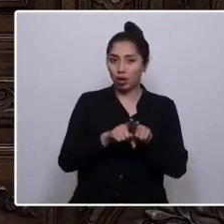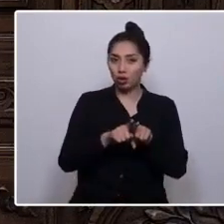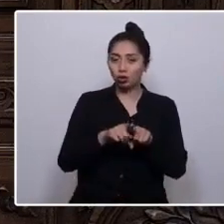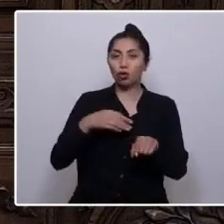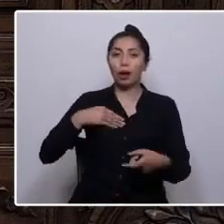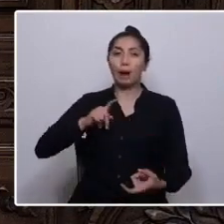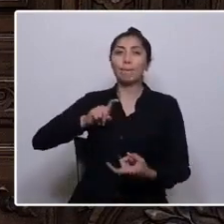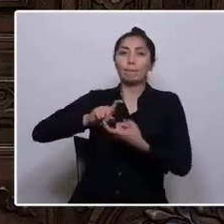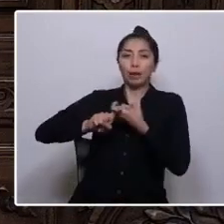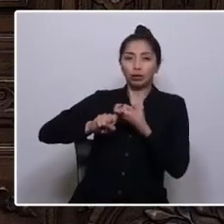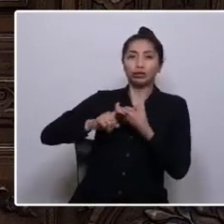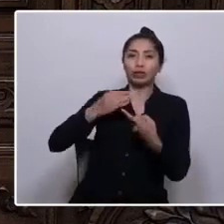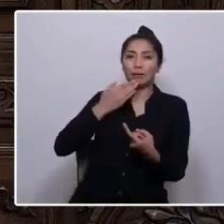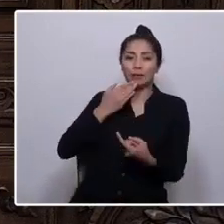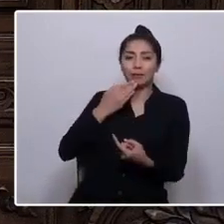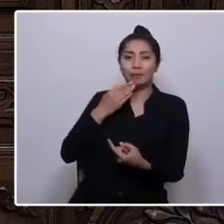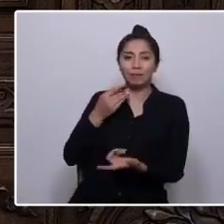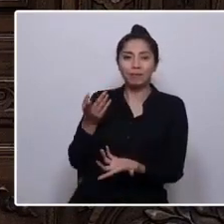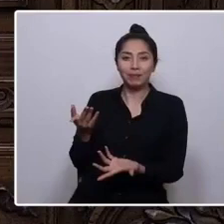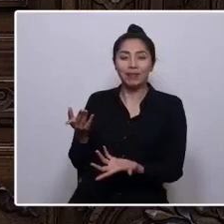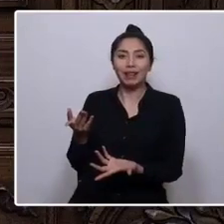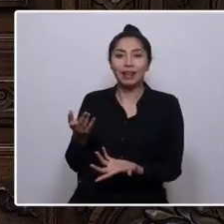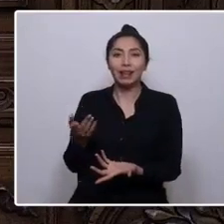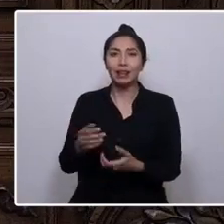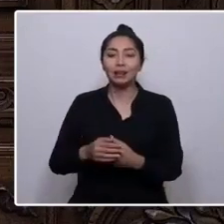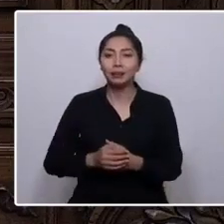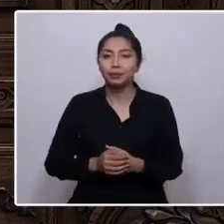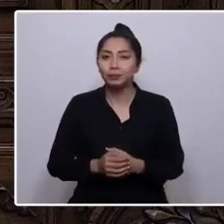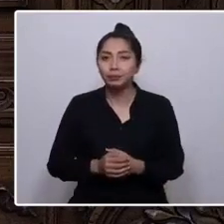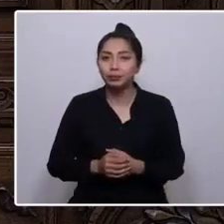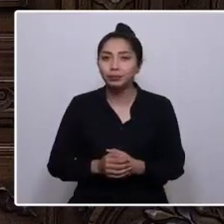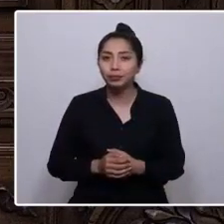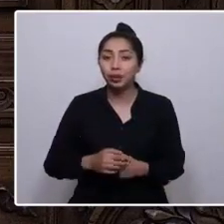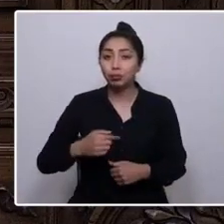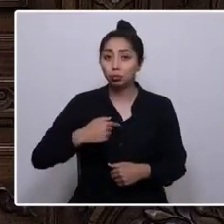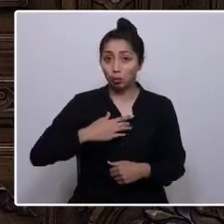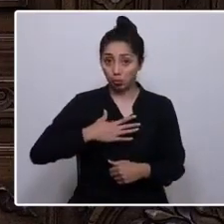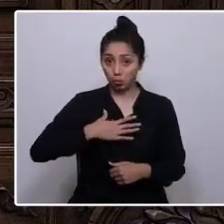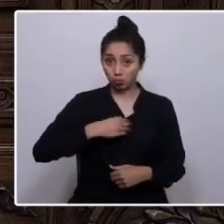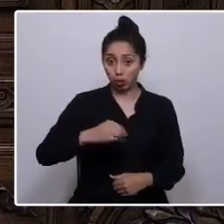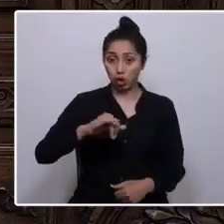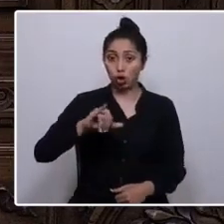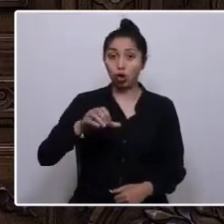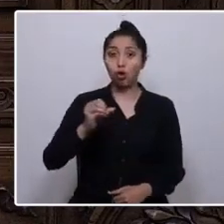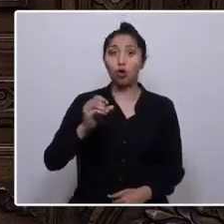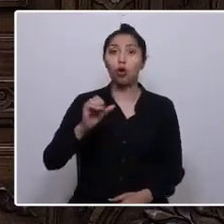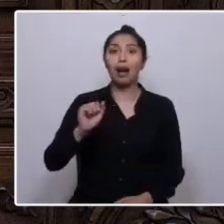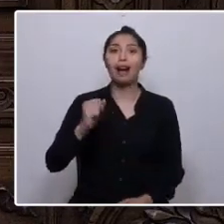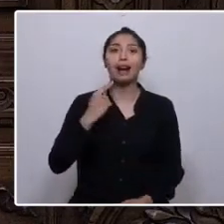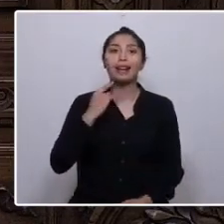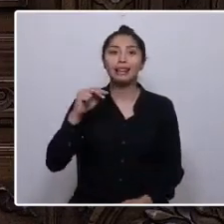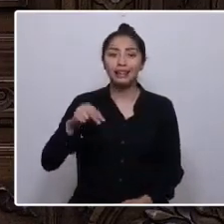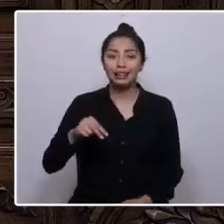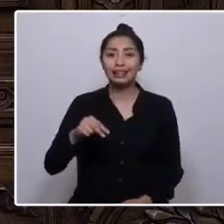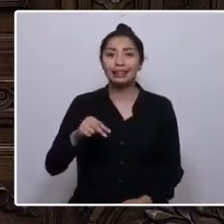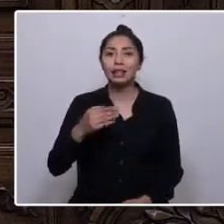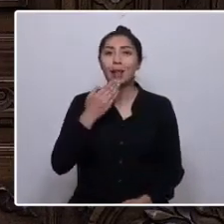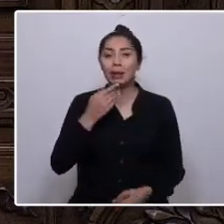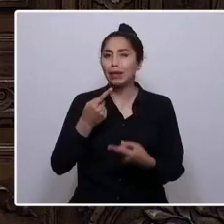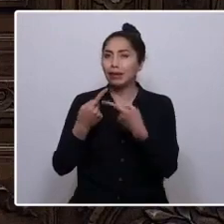y amante de Bania y los humedales altoandinos, padre de mi querido Joaquín y varios textos educativos.